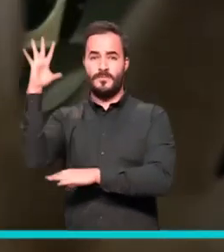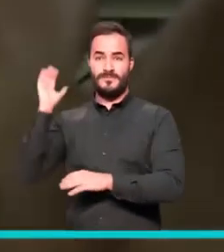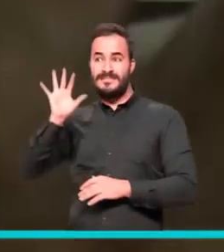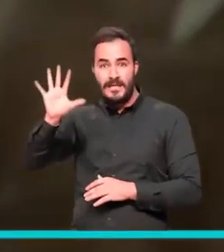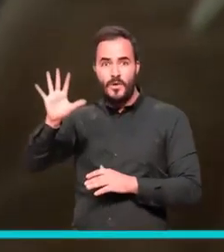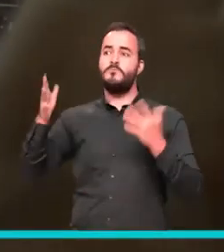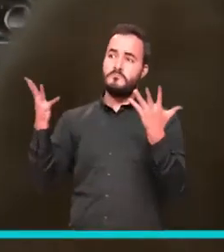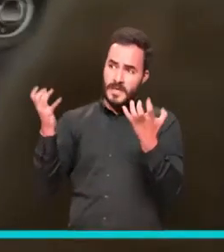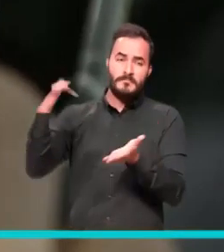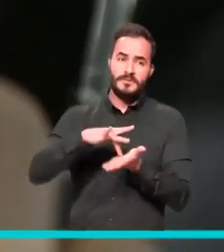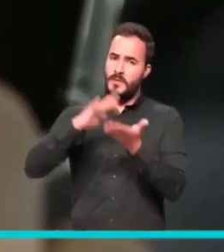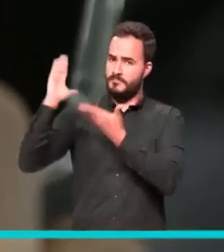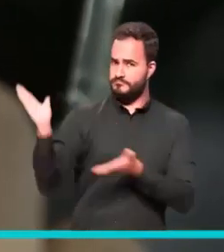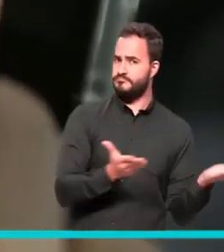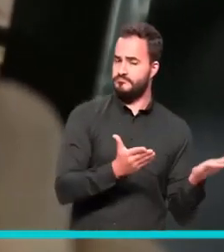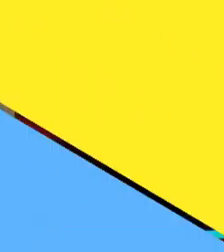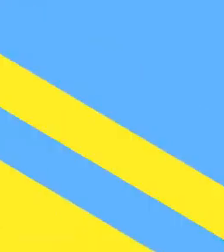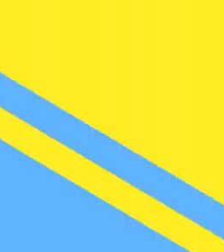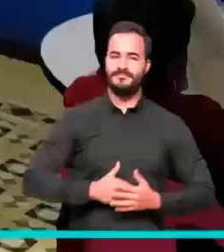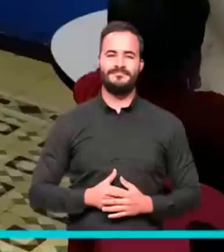corregimientos de la ciudad se pueden postular.